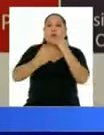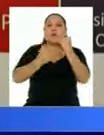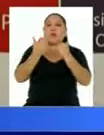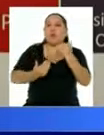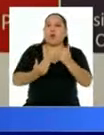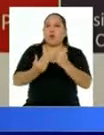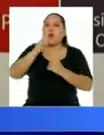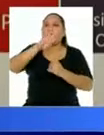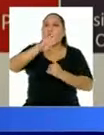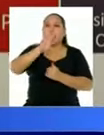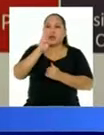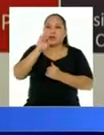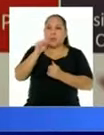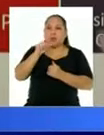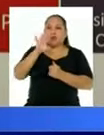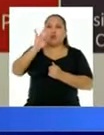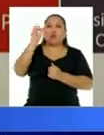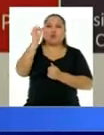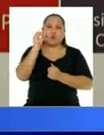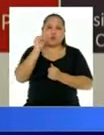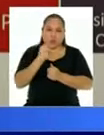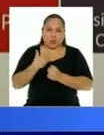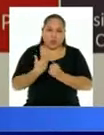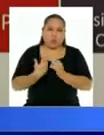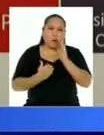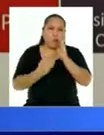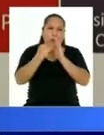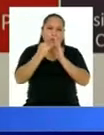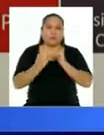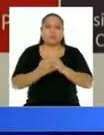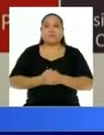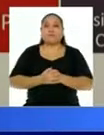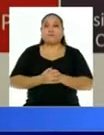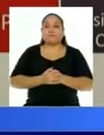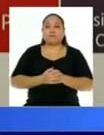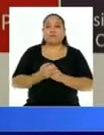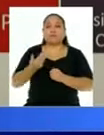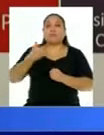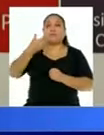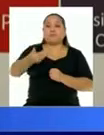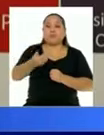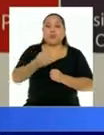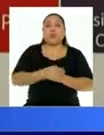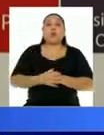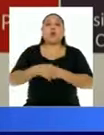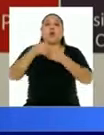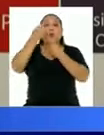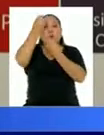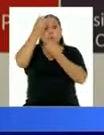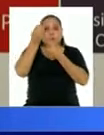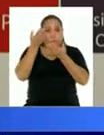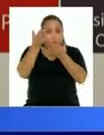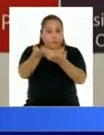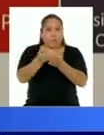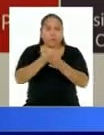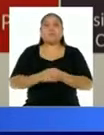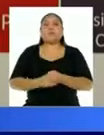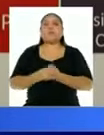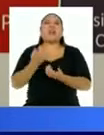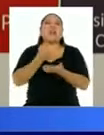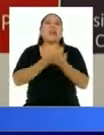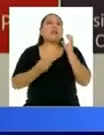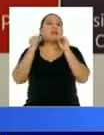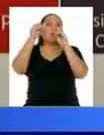46.8%. A continuación voy a informar acerca de lo que se ha